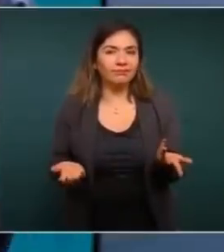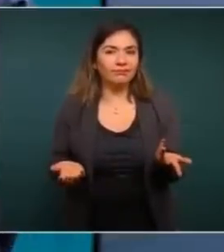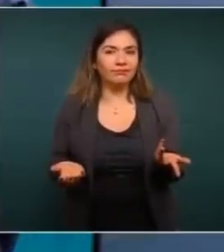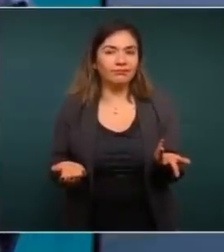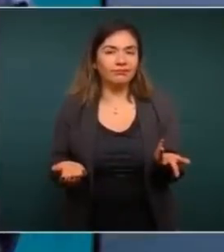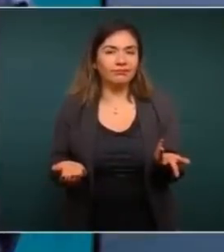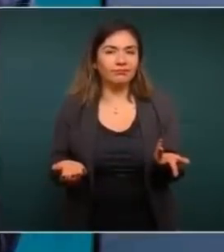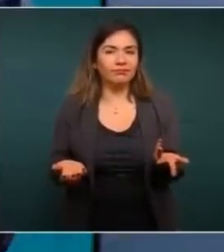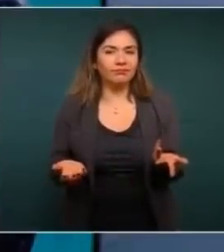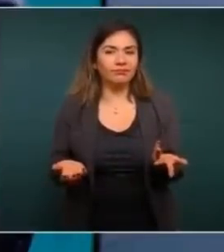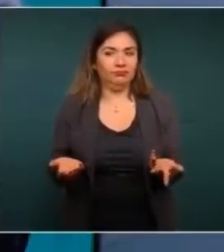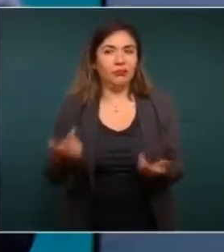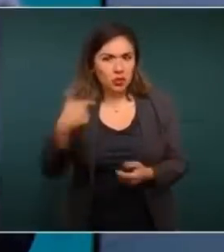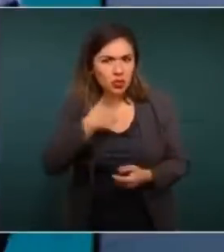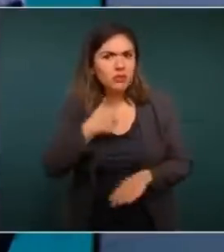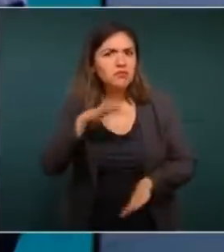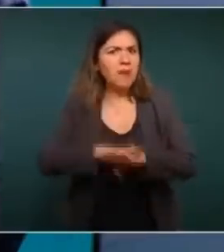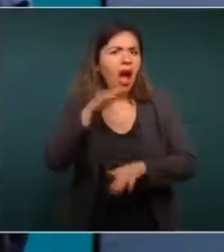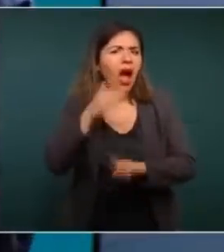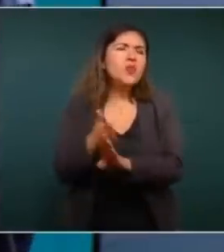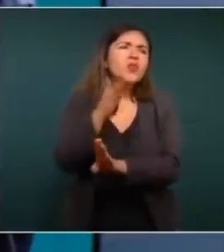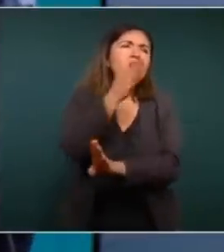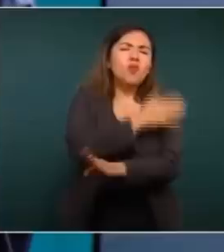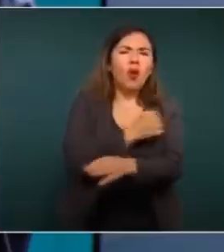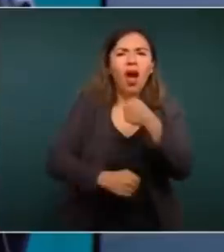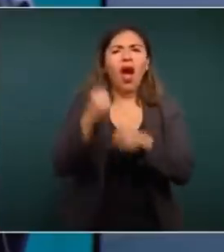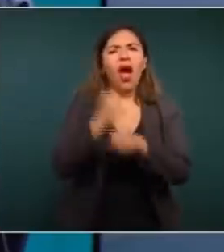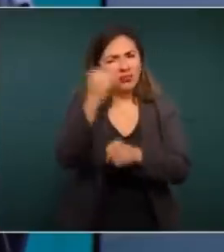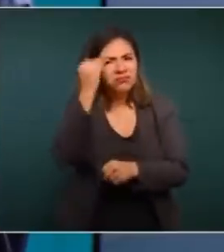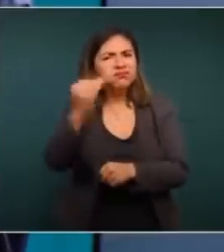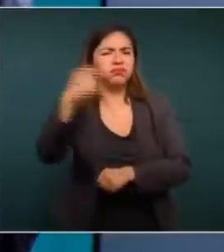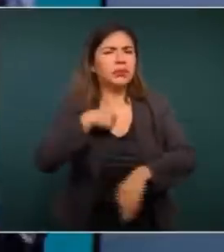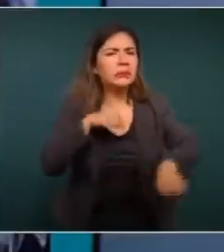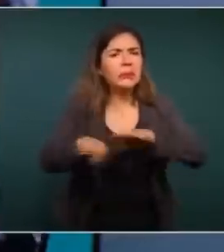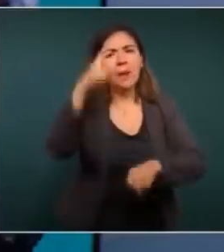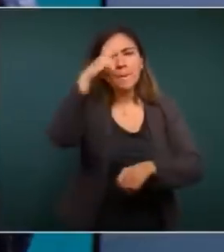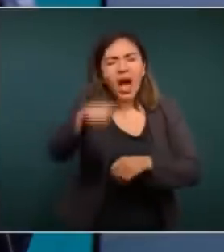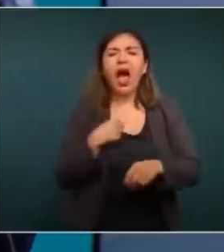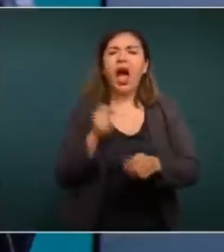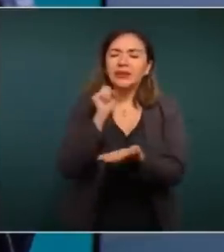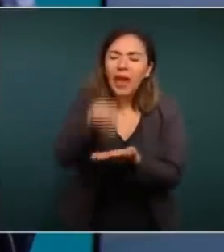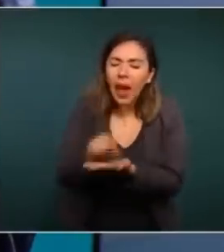Más, yo me he dedicado durante mucho tiempo de mi vida a sembrar.